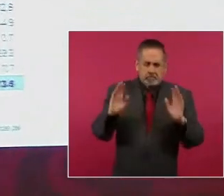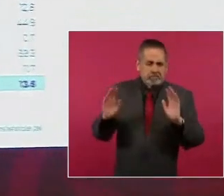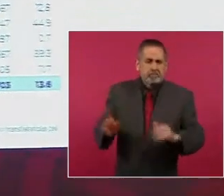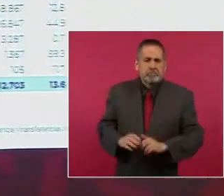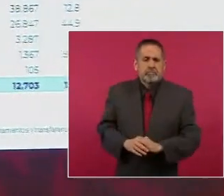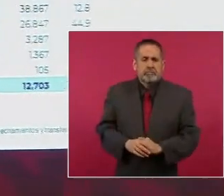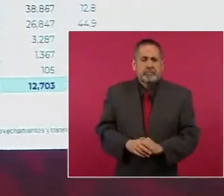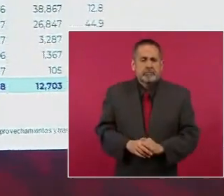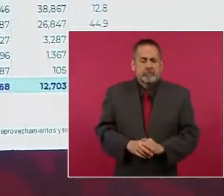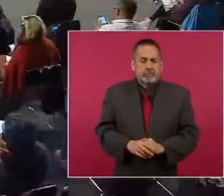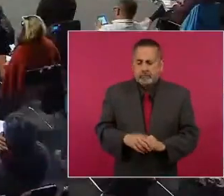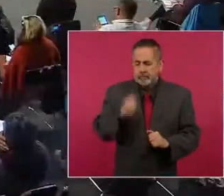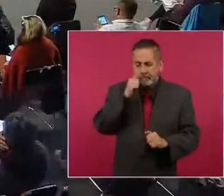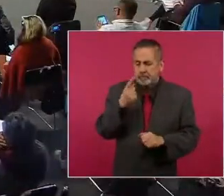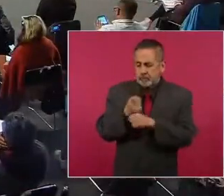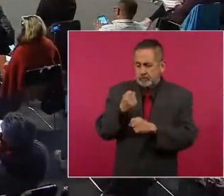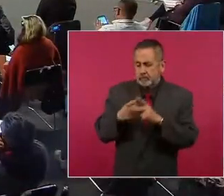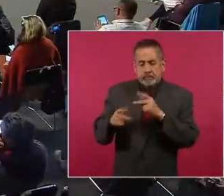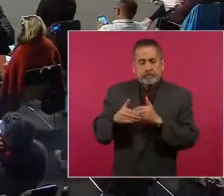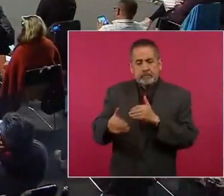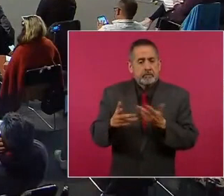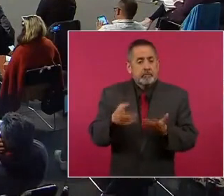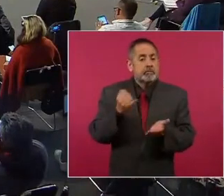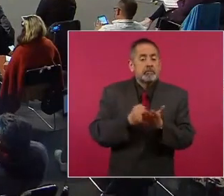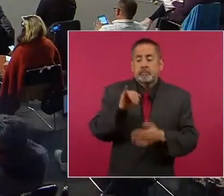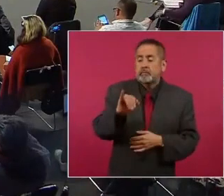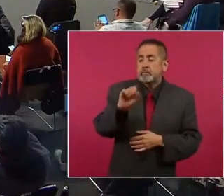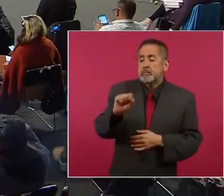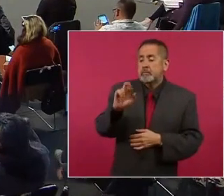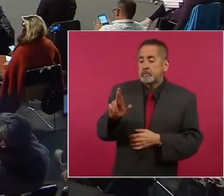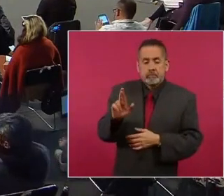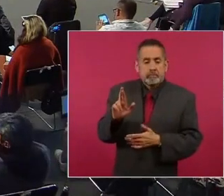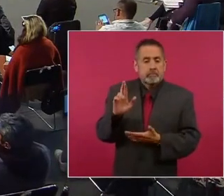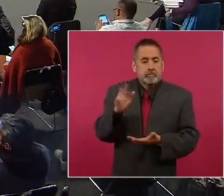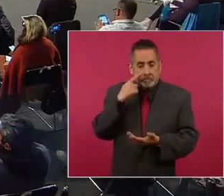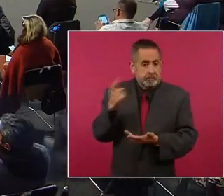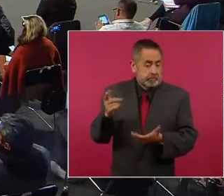a principio de año sin embargo impuestos sobre la renta miren